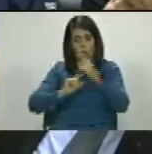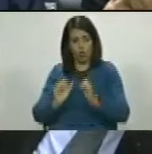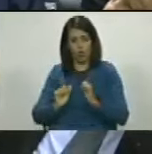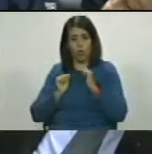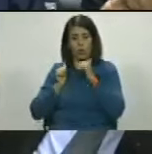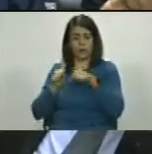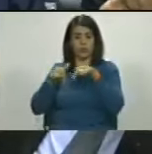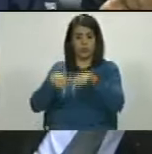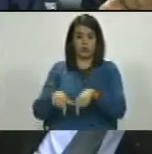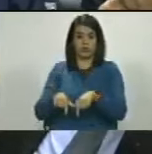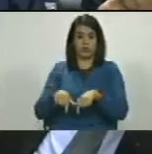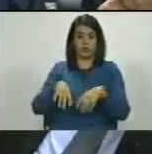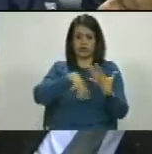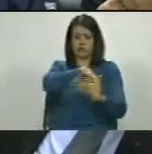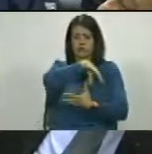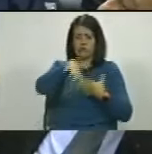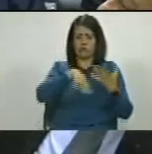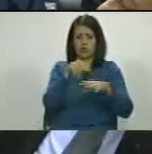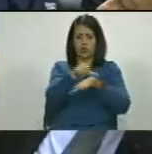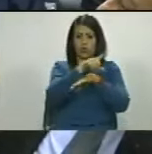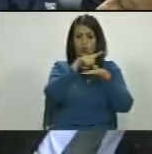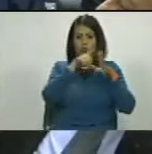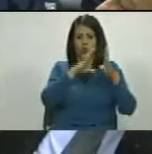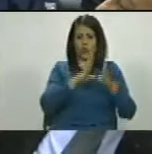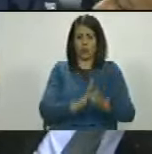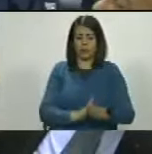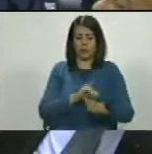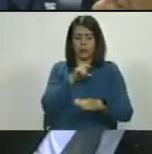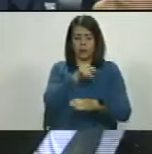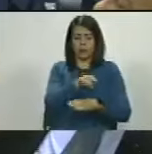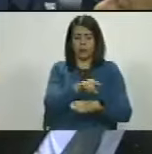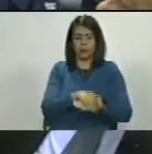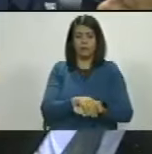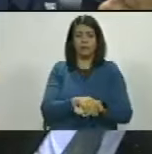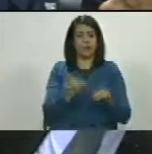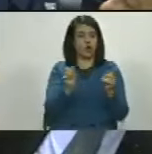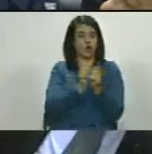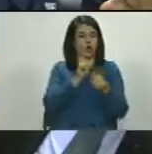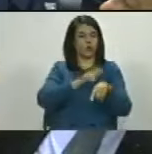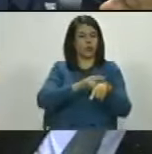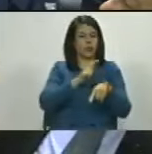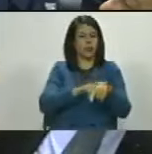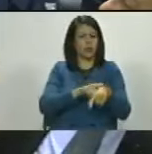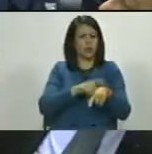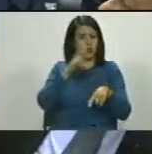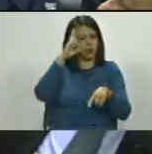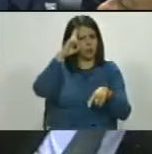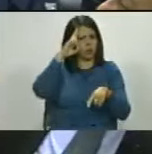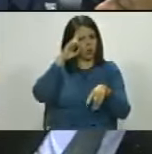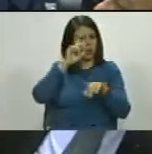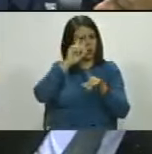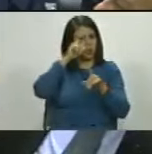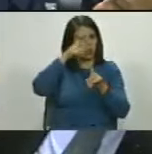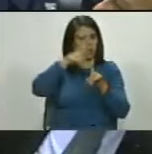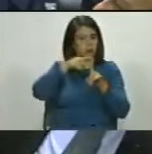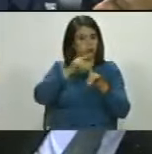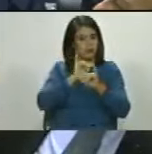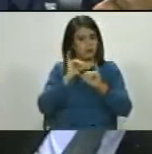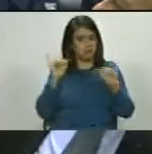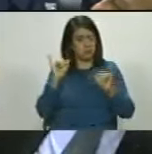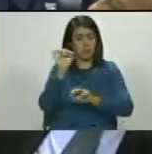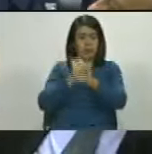un parapeto llamado gobierno del interinato, cuyo espíritu, razón y propósito era la supuesta